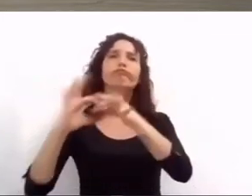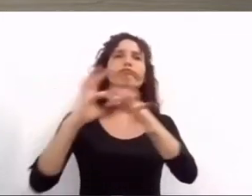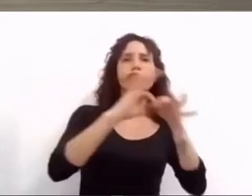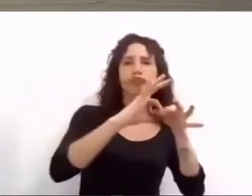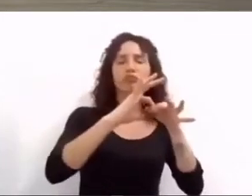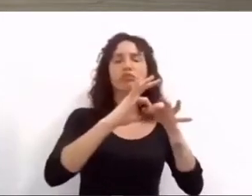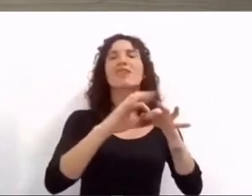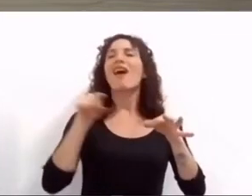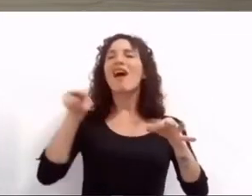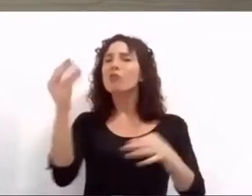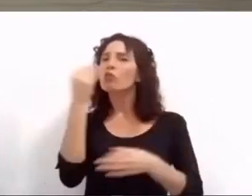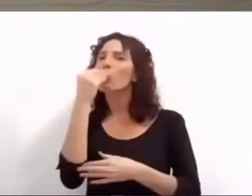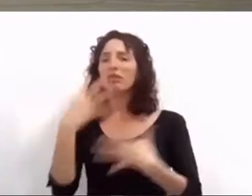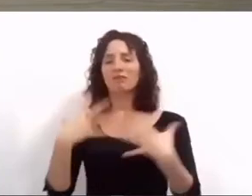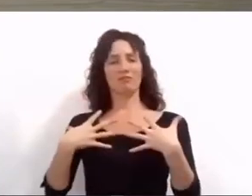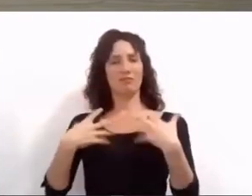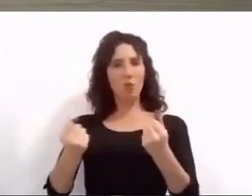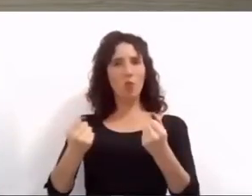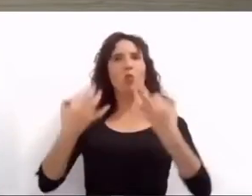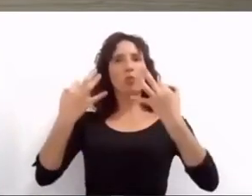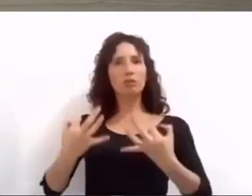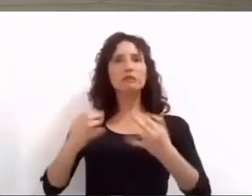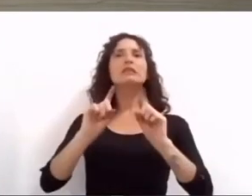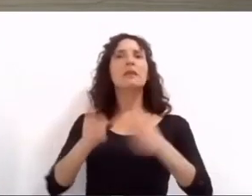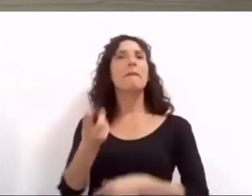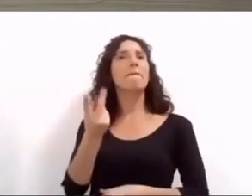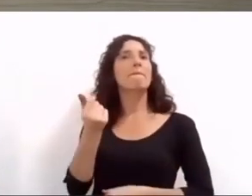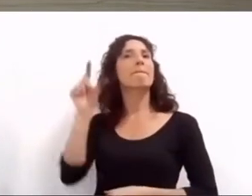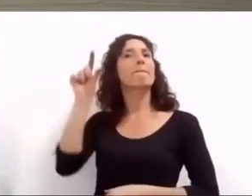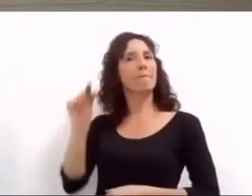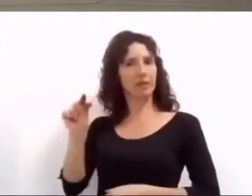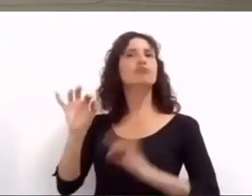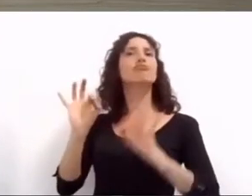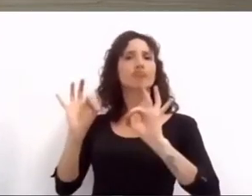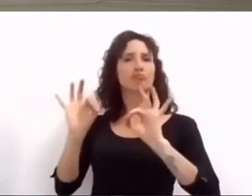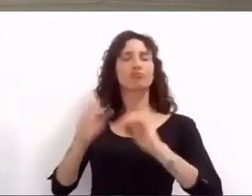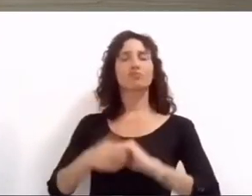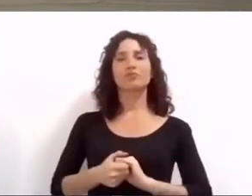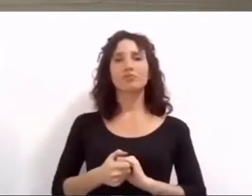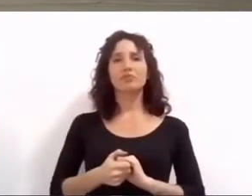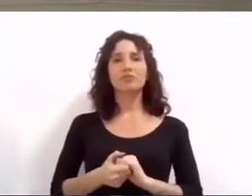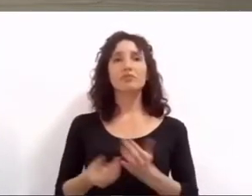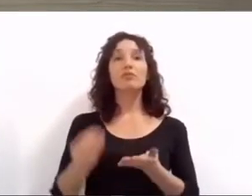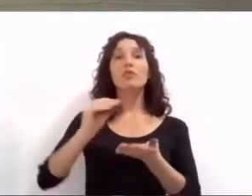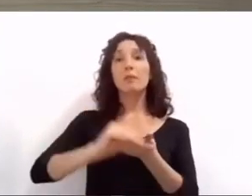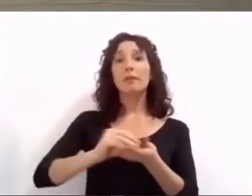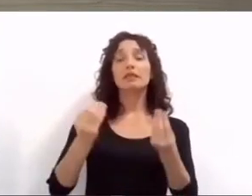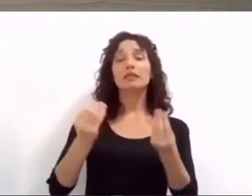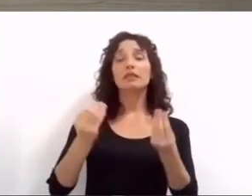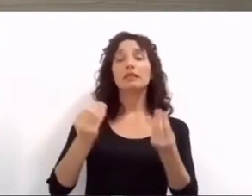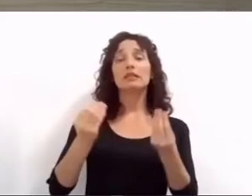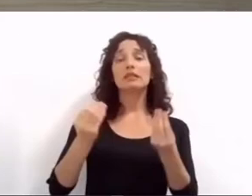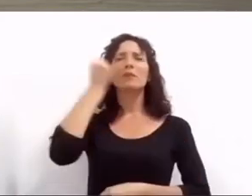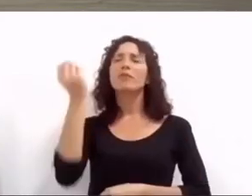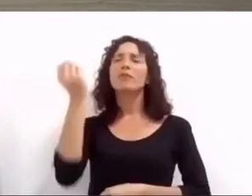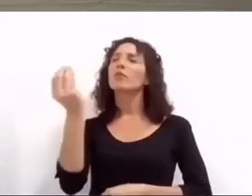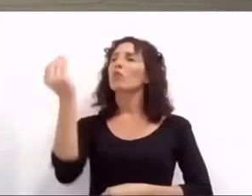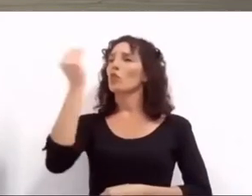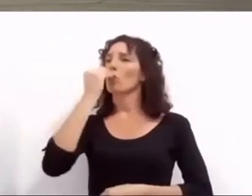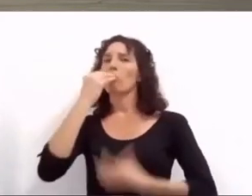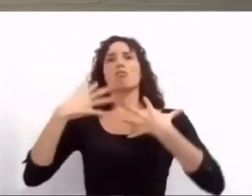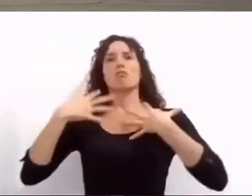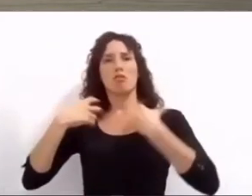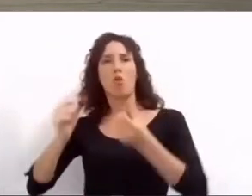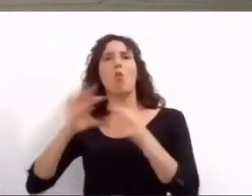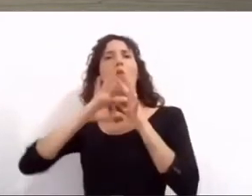de alimentos sanos y accesibles vamos a reforzar los programas educativos en alimentación saludable para promover la